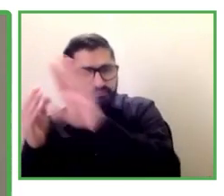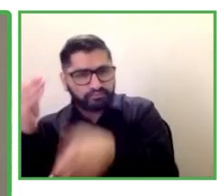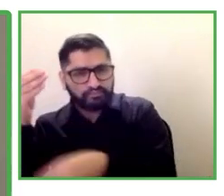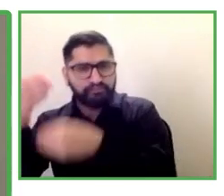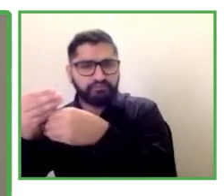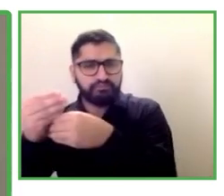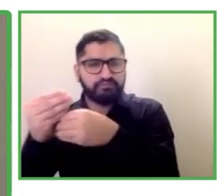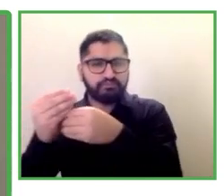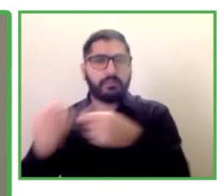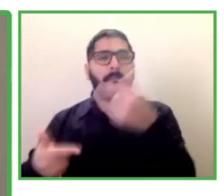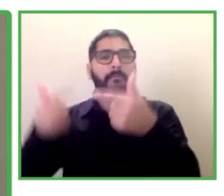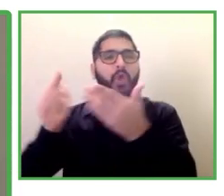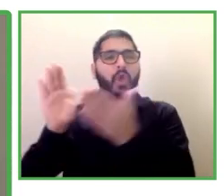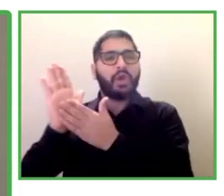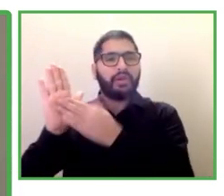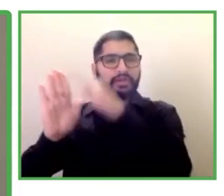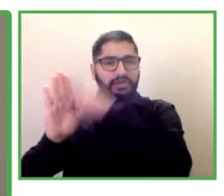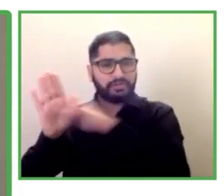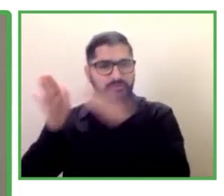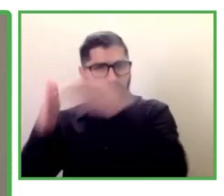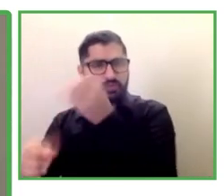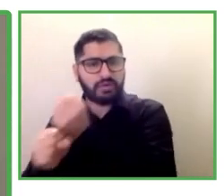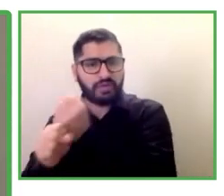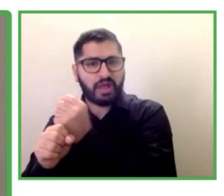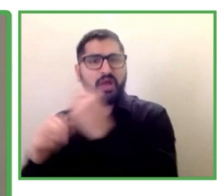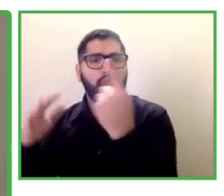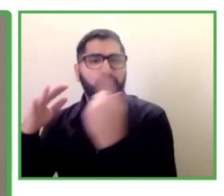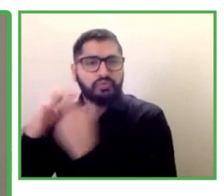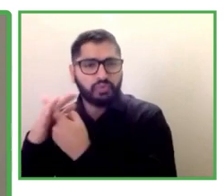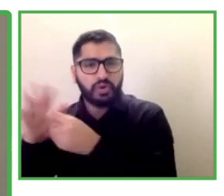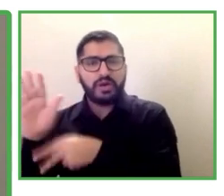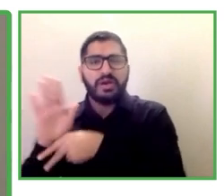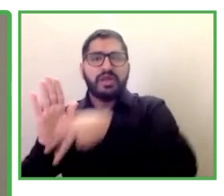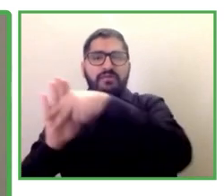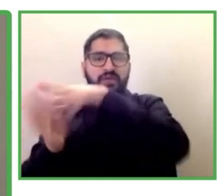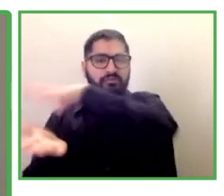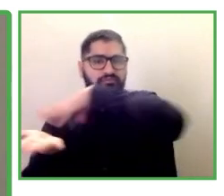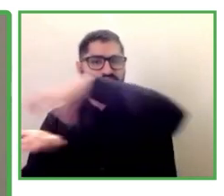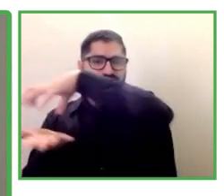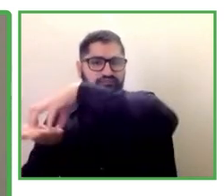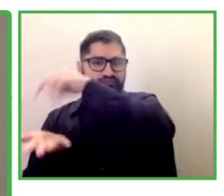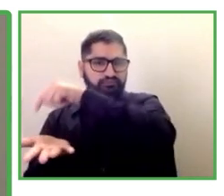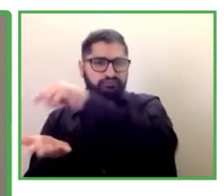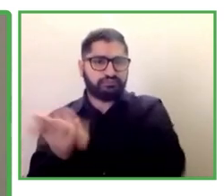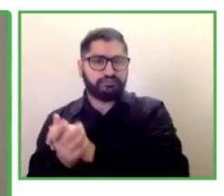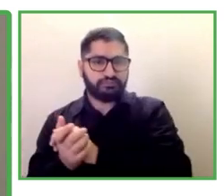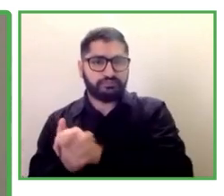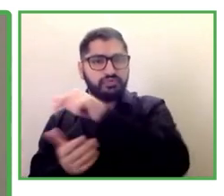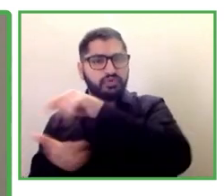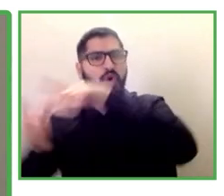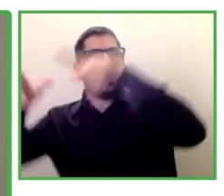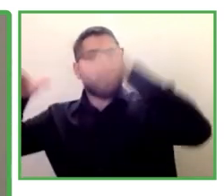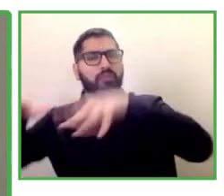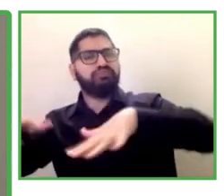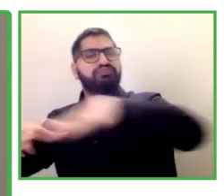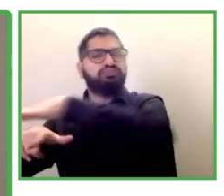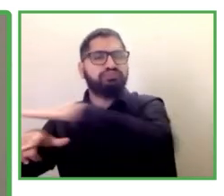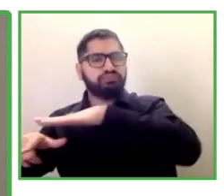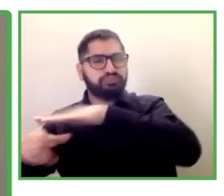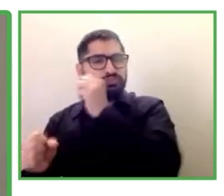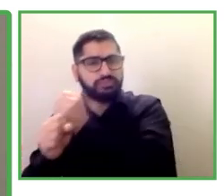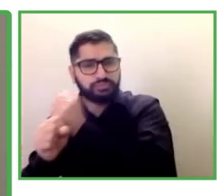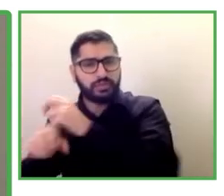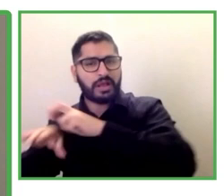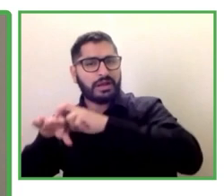a nivel estatal y local a través de adaptaciones en el lugar de trabajo en transporte acceso a la atención sanitaria y